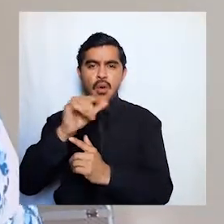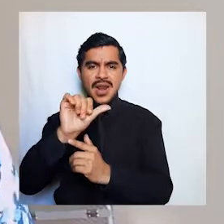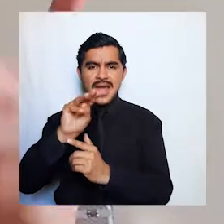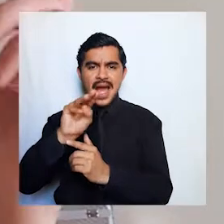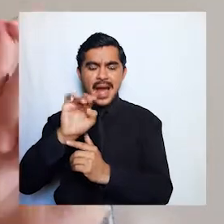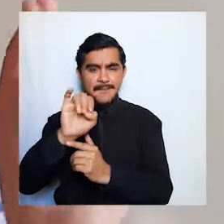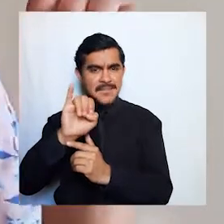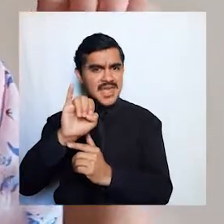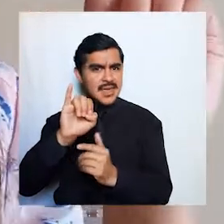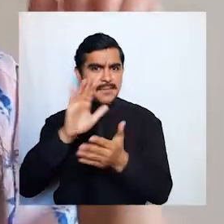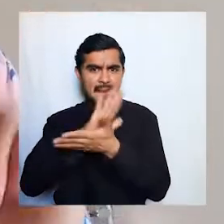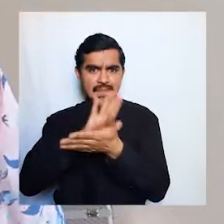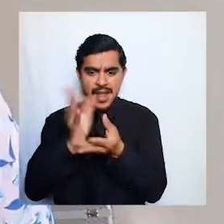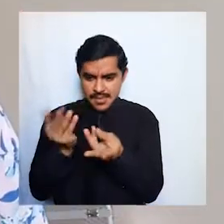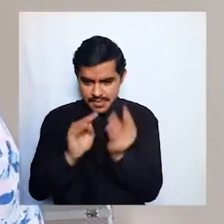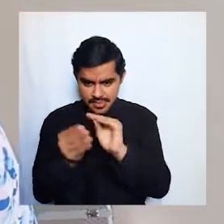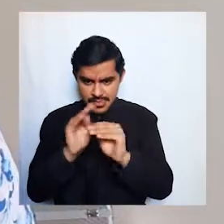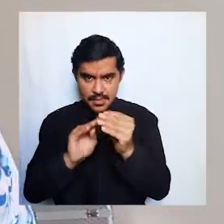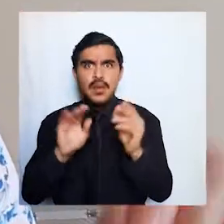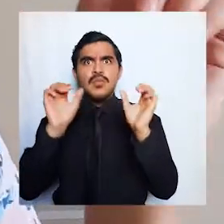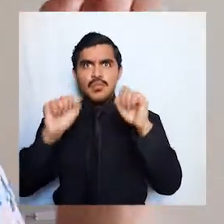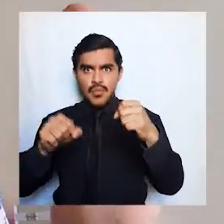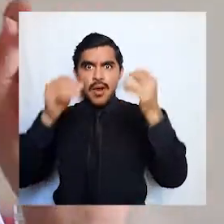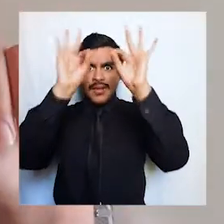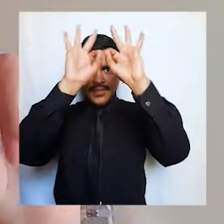entonces puedes poner en tu perfil